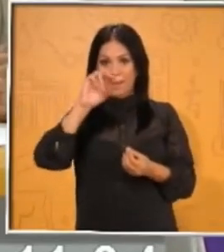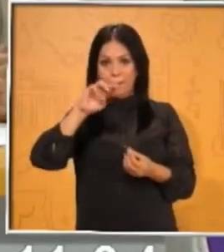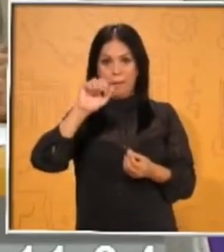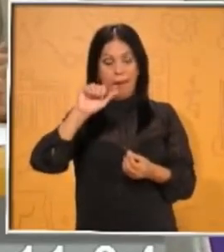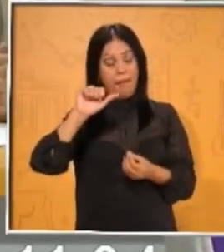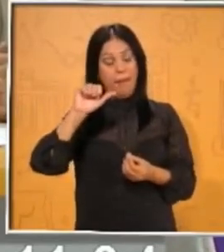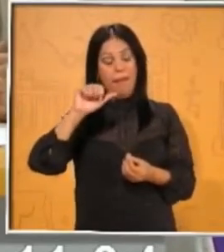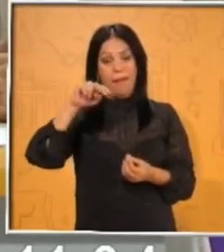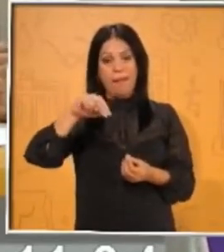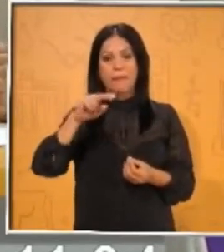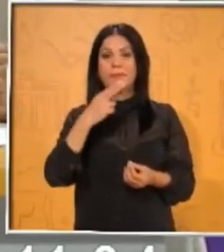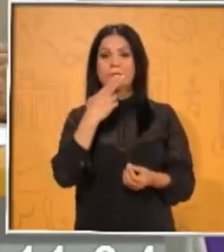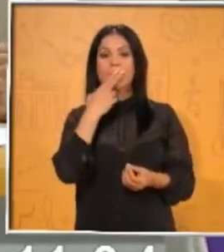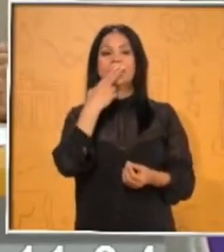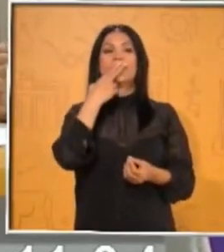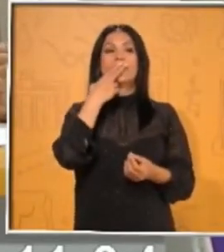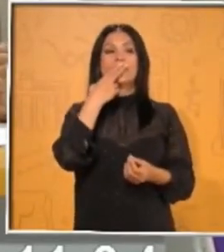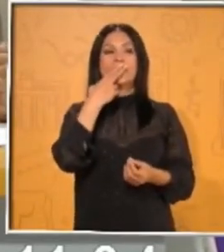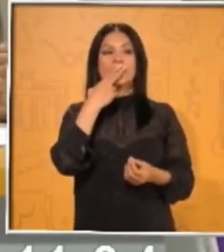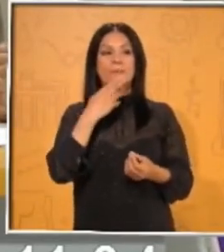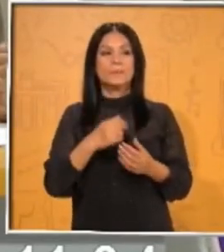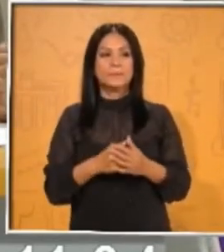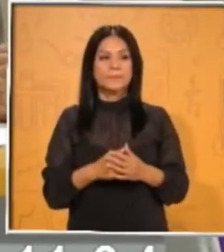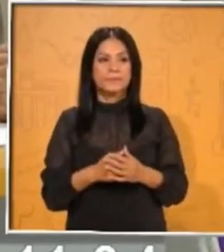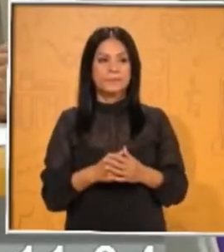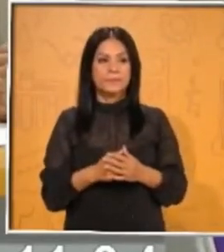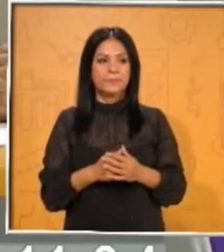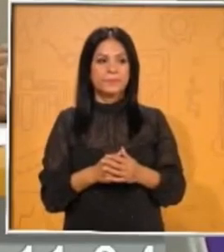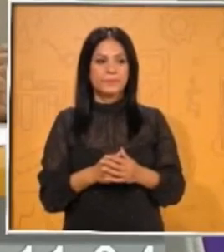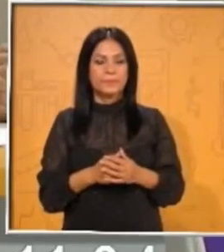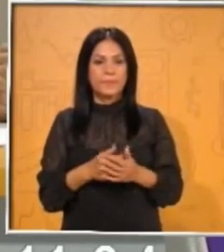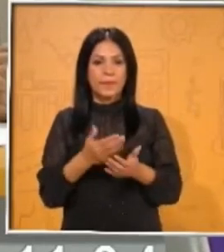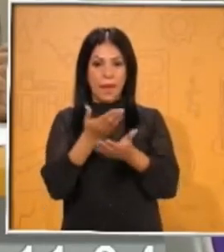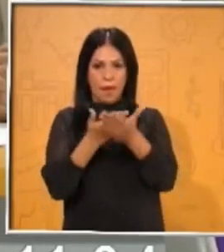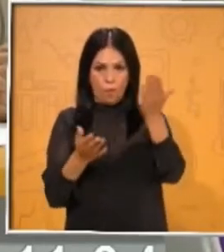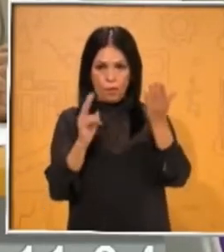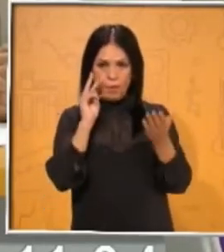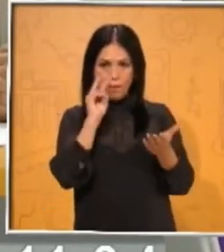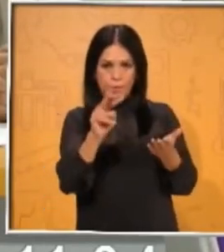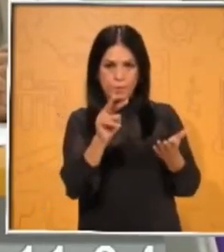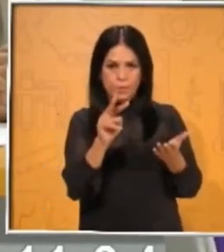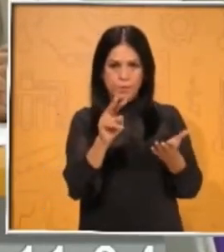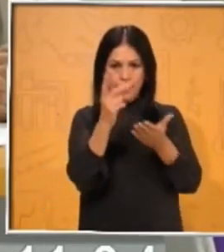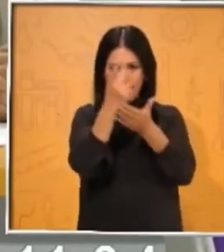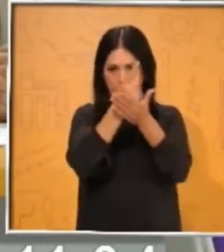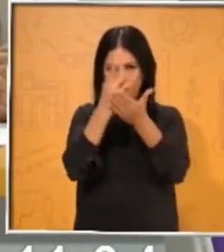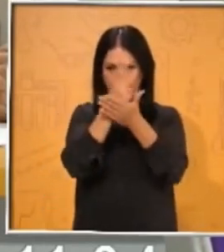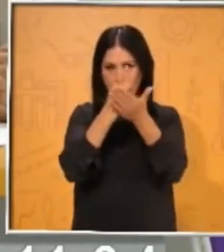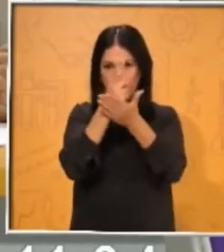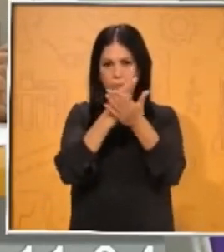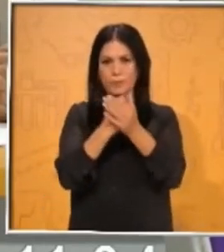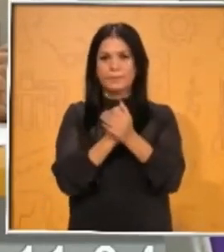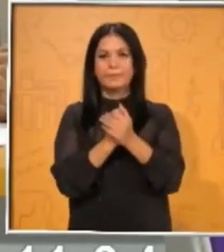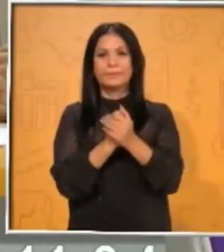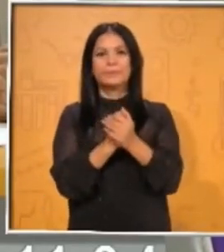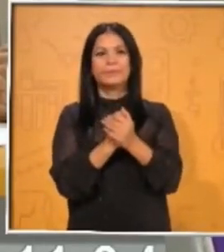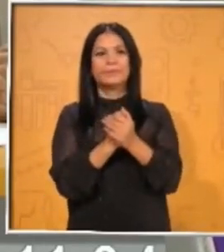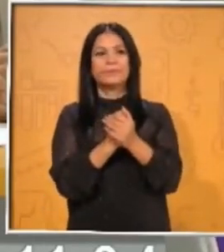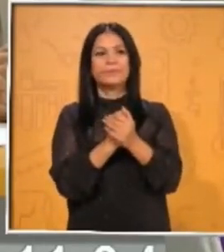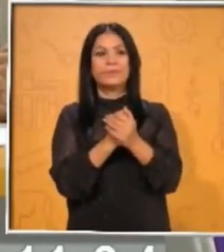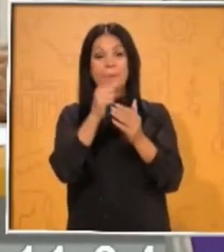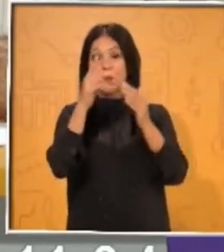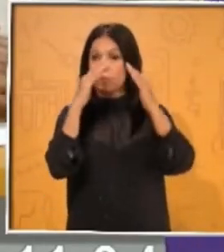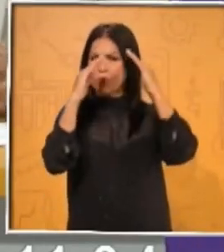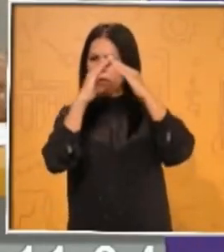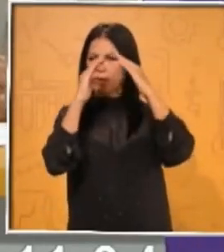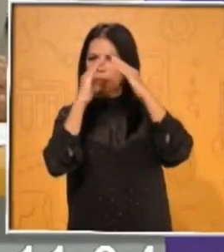Muy bien, y bueno, pues vamos a hacer un recuento de las imágenes que acabamos de ver hace un momento para que tú lo trabajes en tu